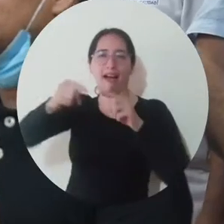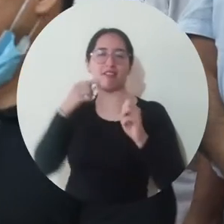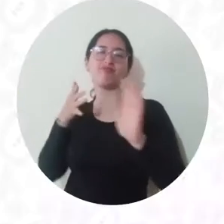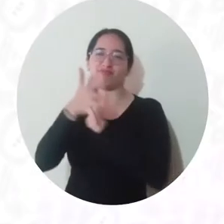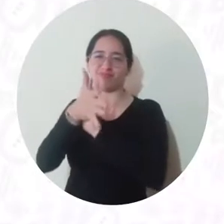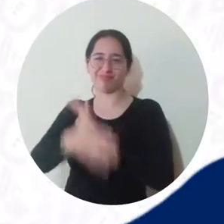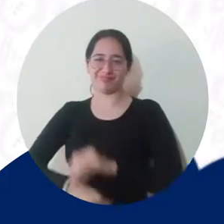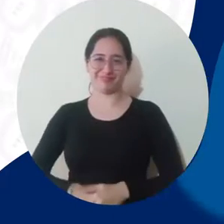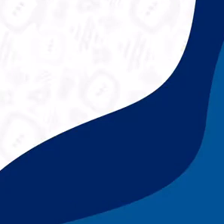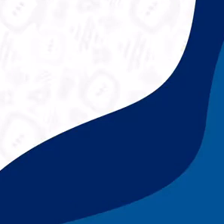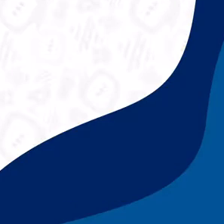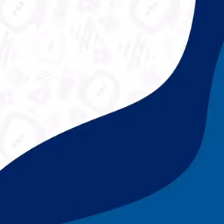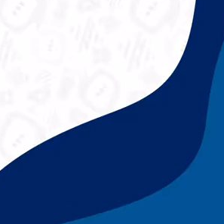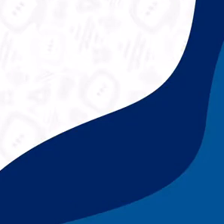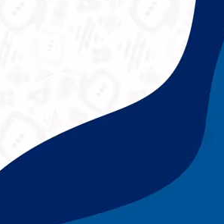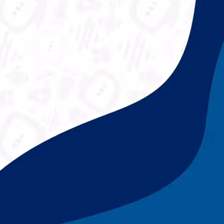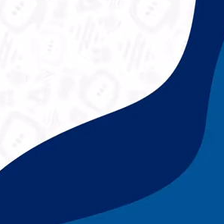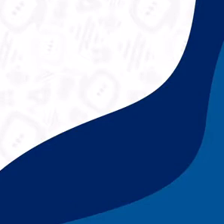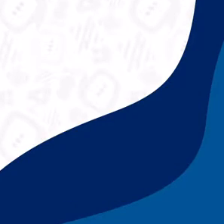cultural.